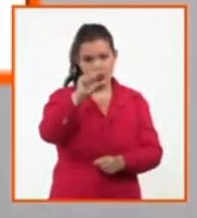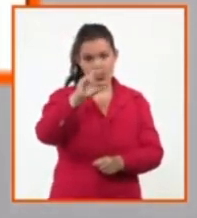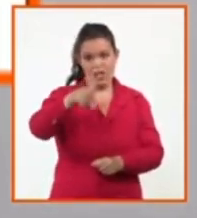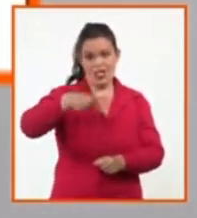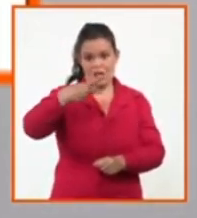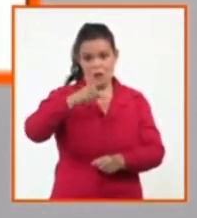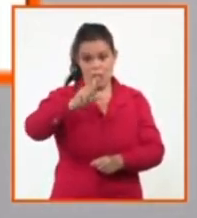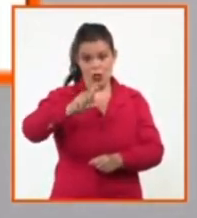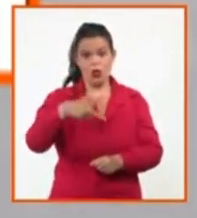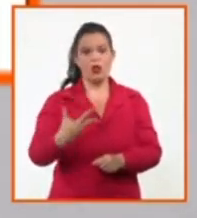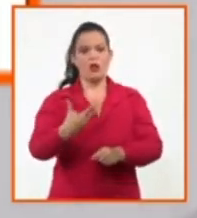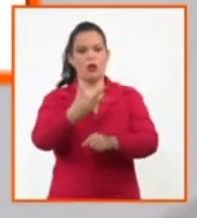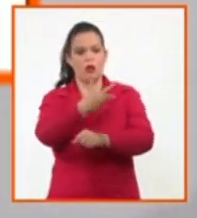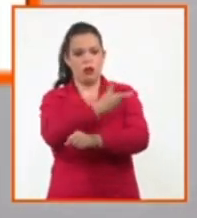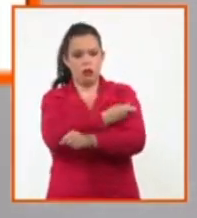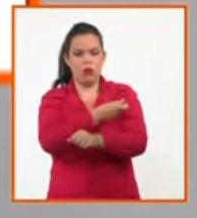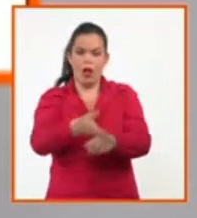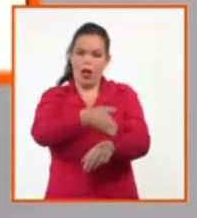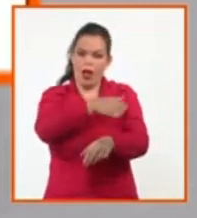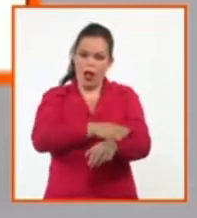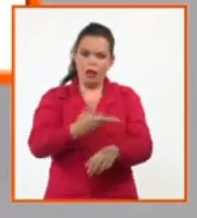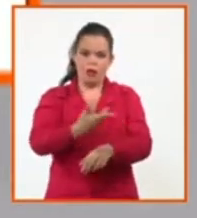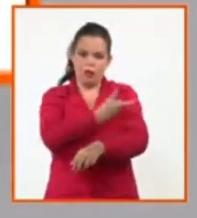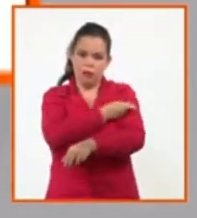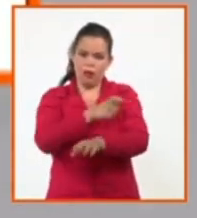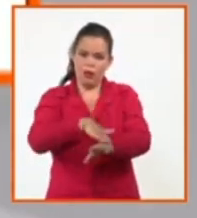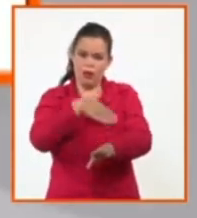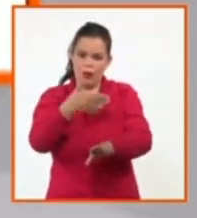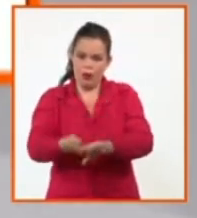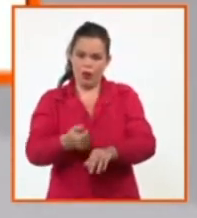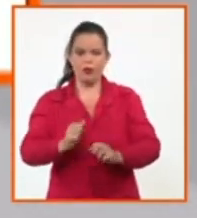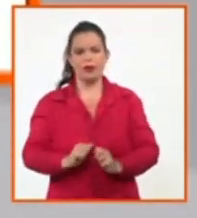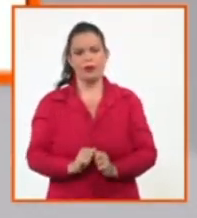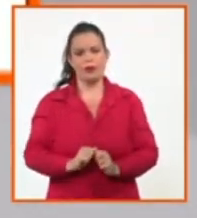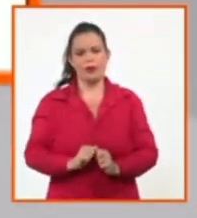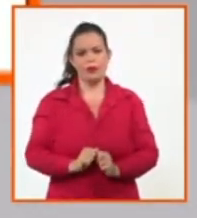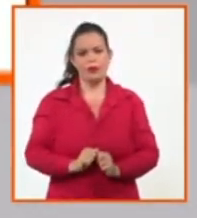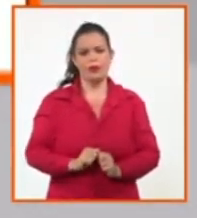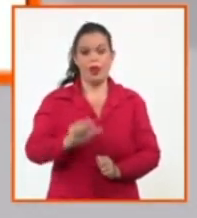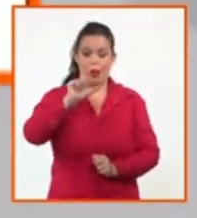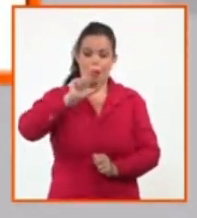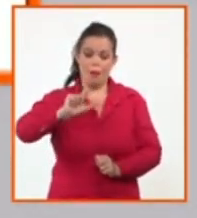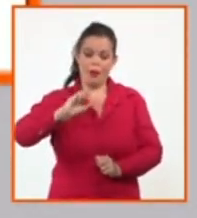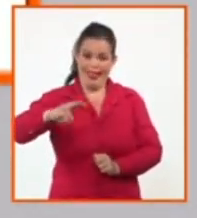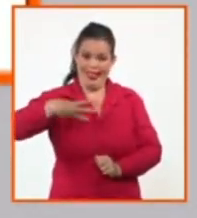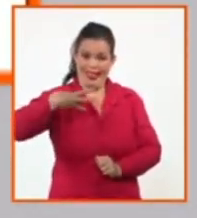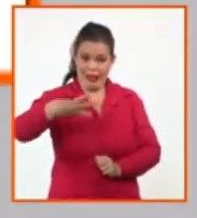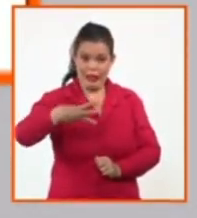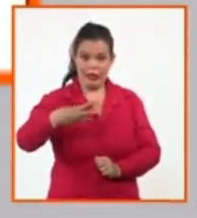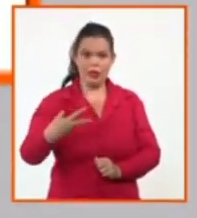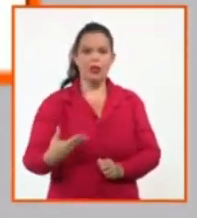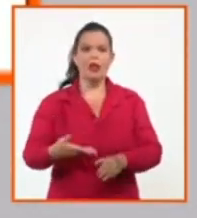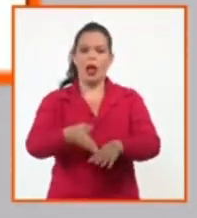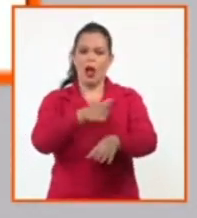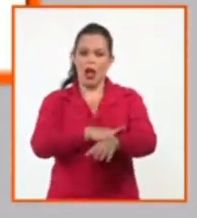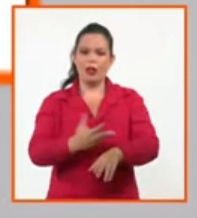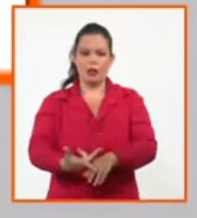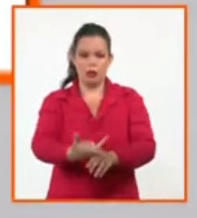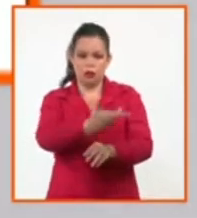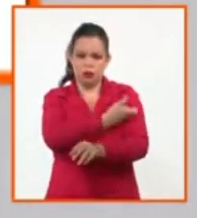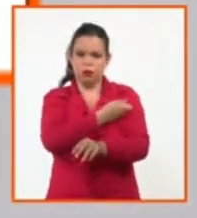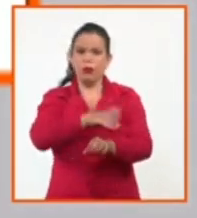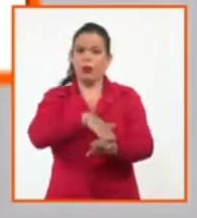importante. Y el gran éxito que tuvo Soberana Plus como tercera dosis, o se pudiera pensar que ahí empezamos a esbozar